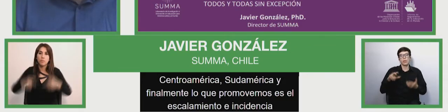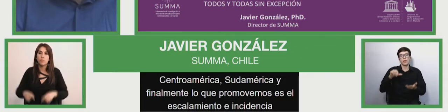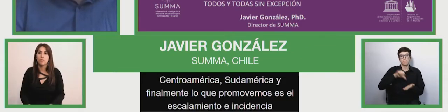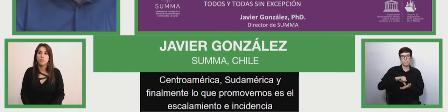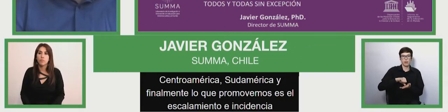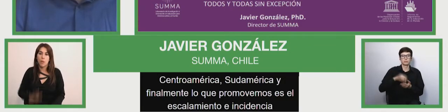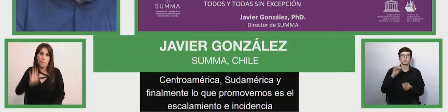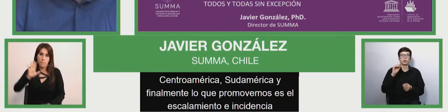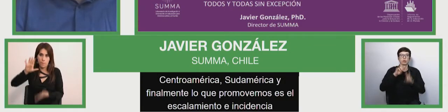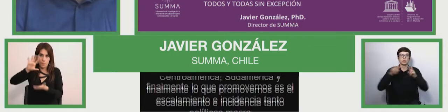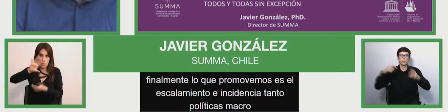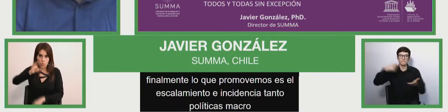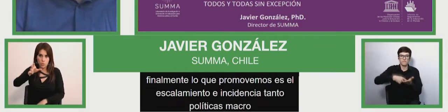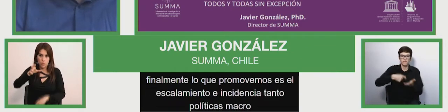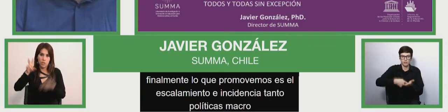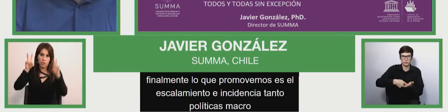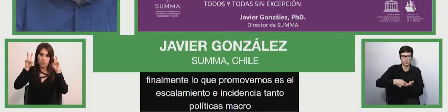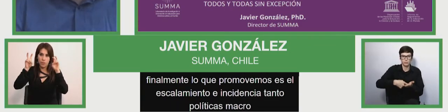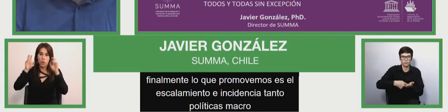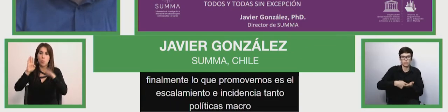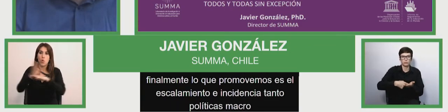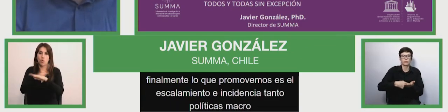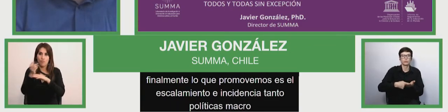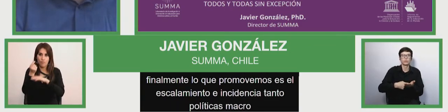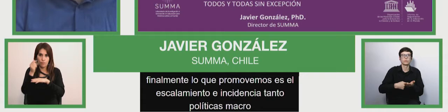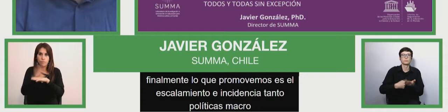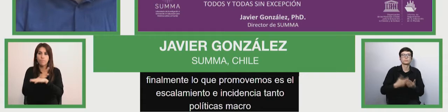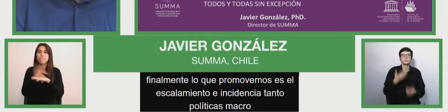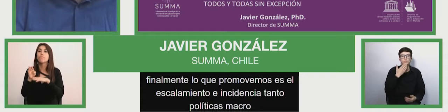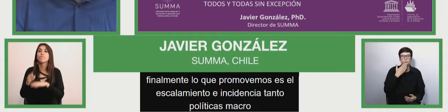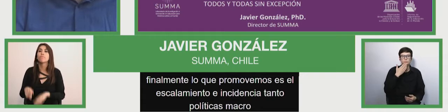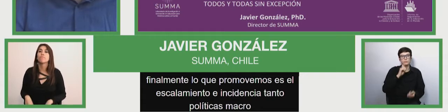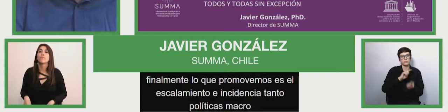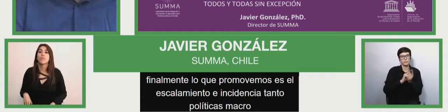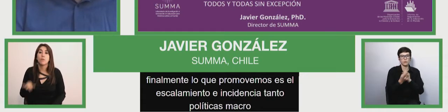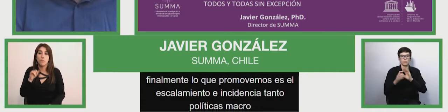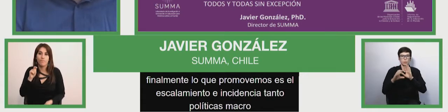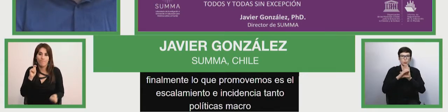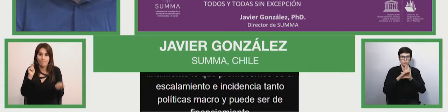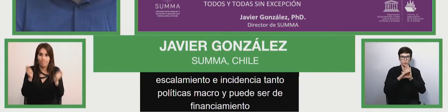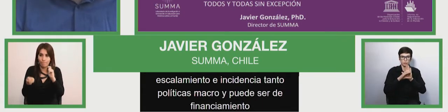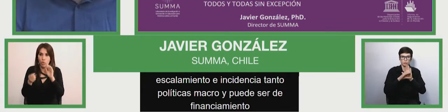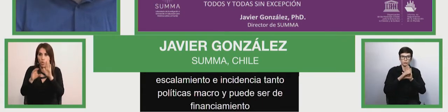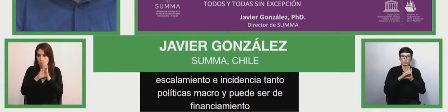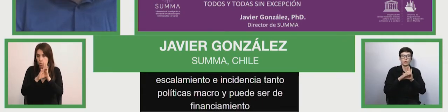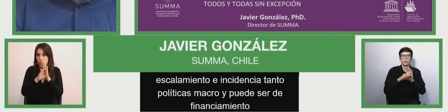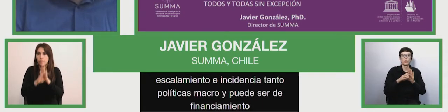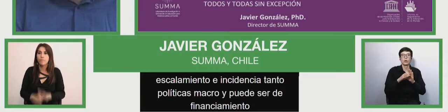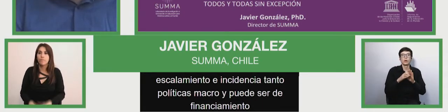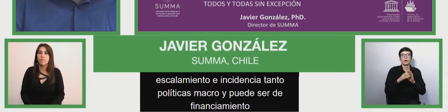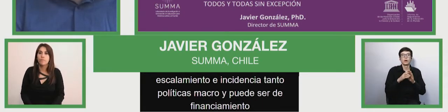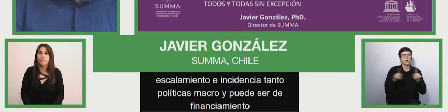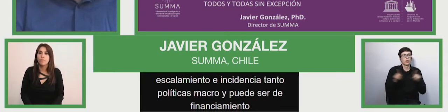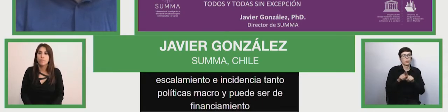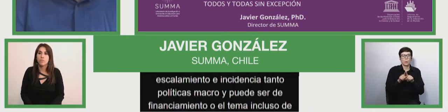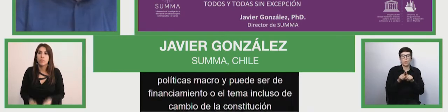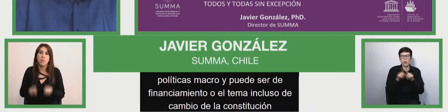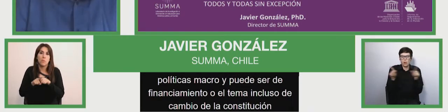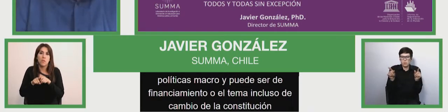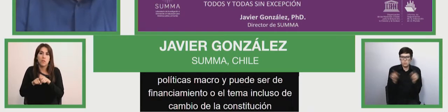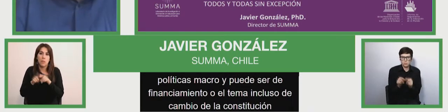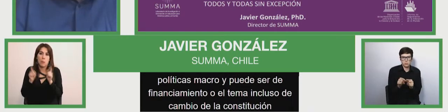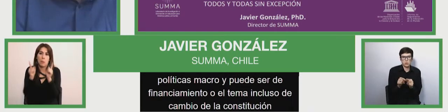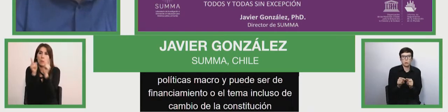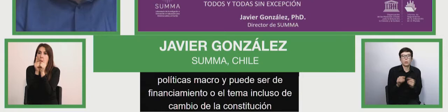temas de financiamiento, por ejemplo, o en temas incluso del cambio a la constitución, como también a nivel más micro, a nivel de